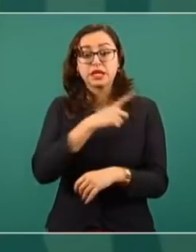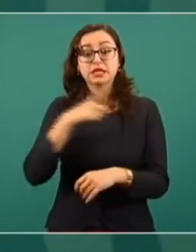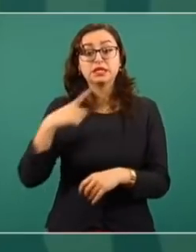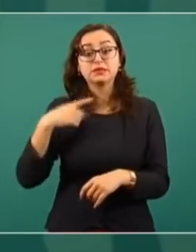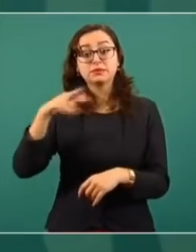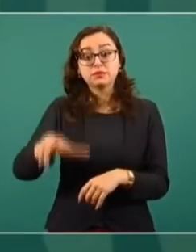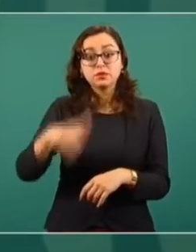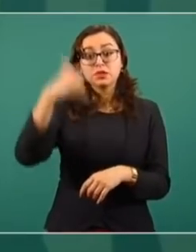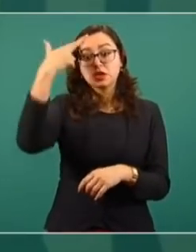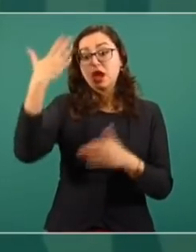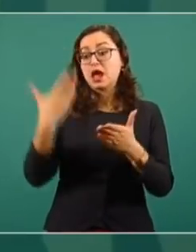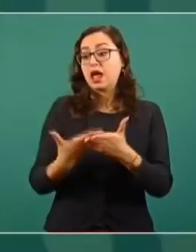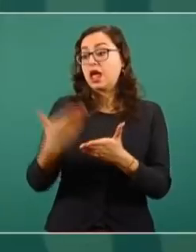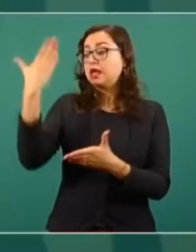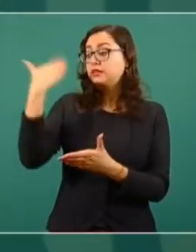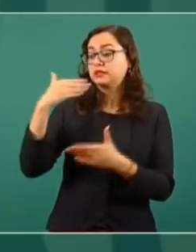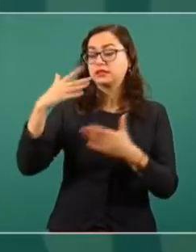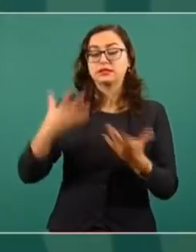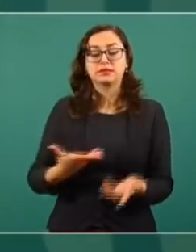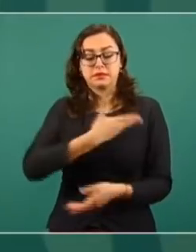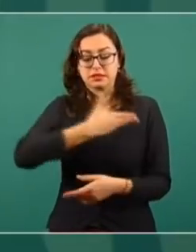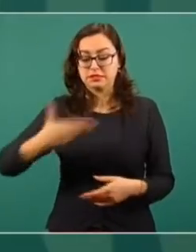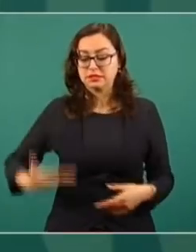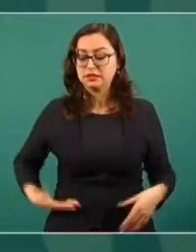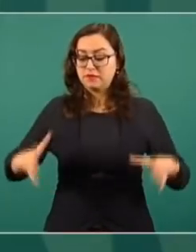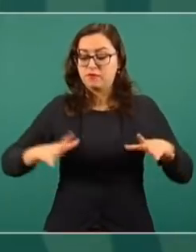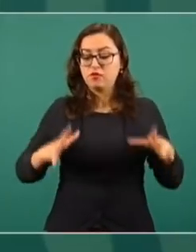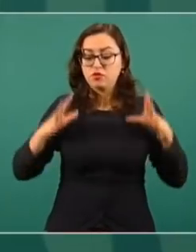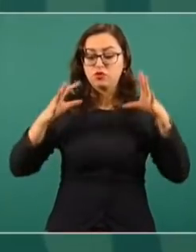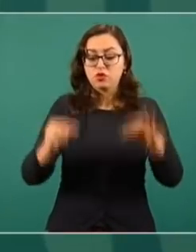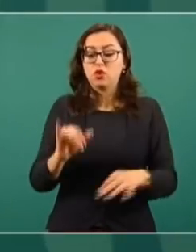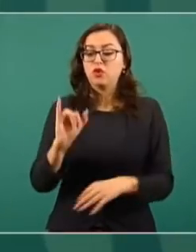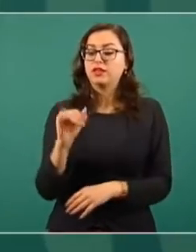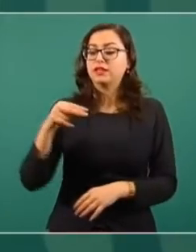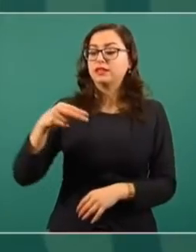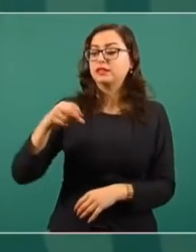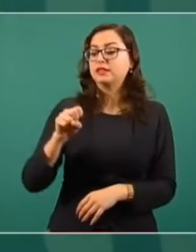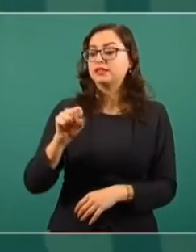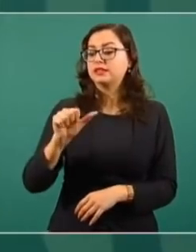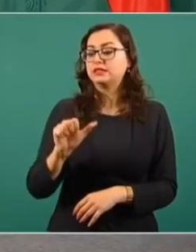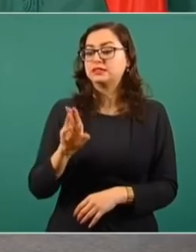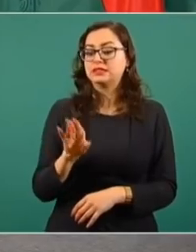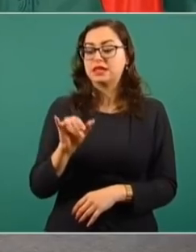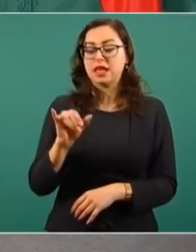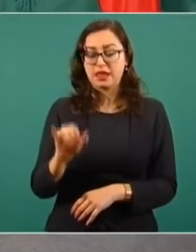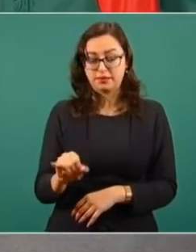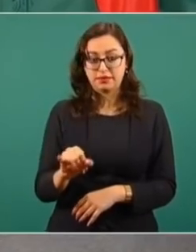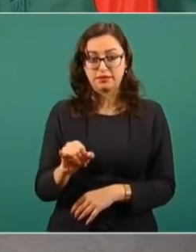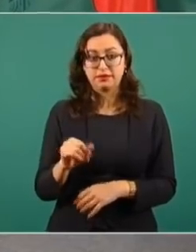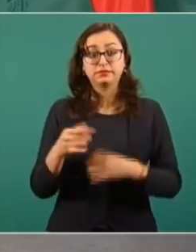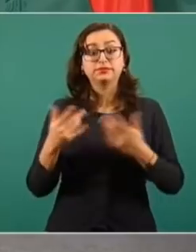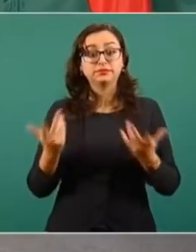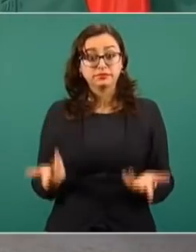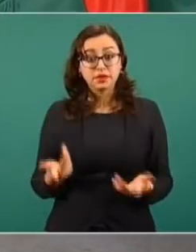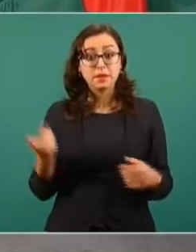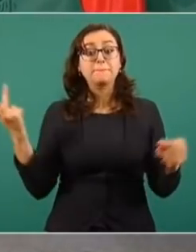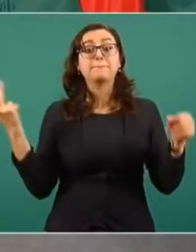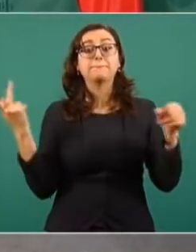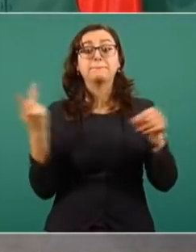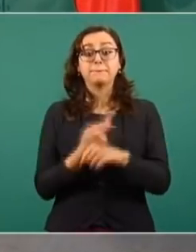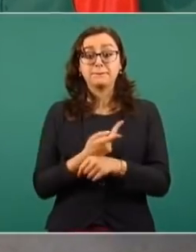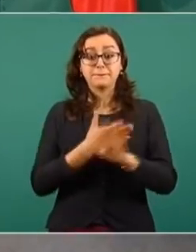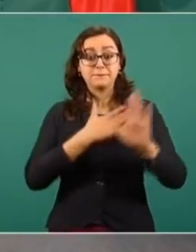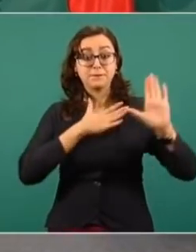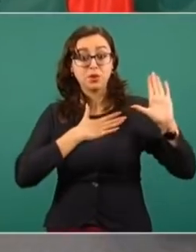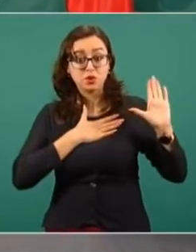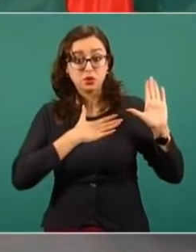Obrador se comprometió que hacia 2020, el primero de diciembre, los tres niveles de atención